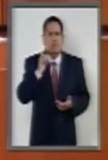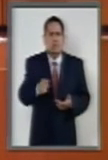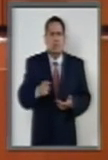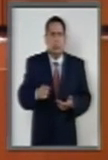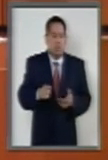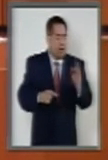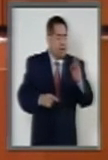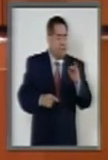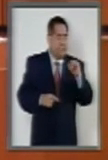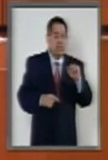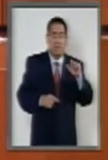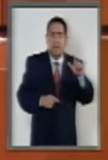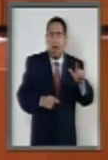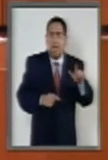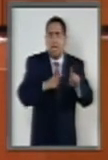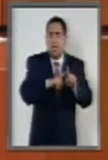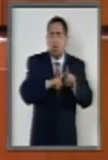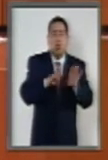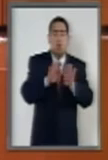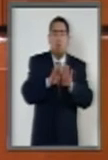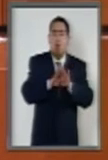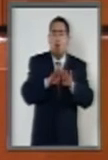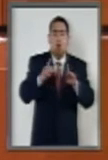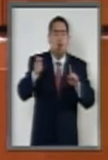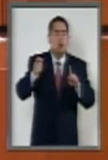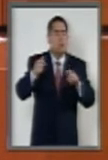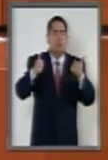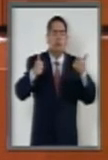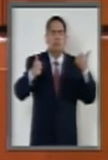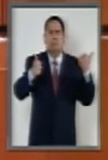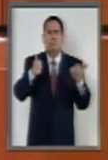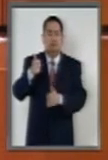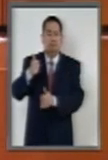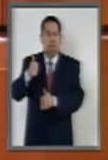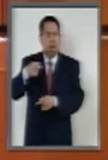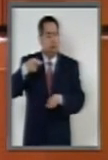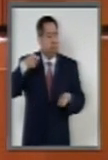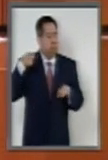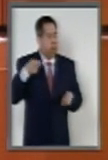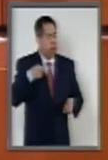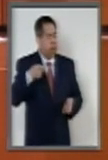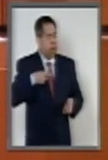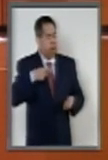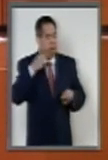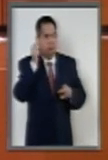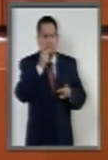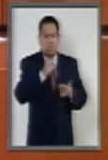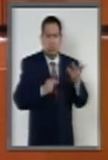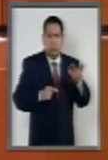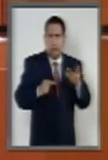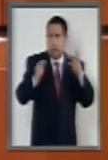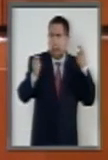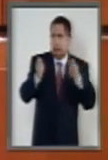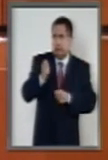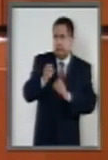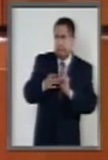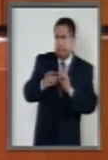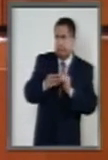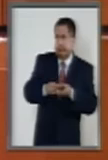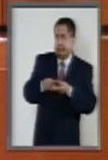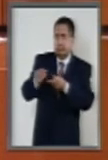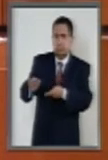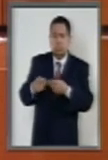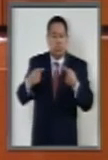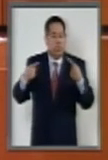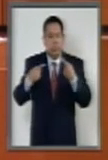fiscal anticorrupción en una relación de suprasubordinación que atenta contra la